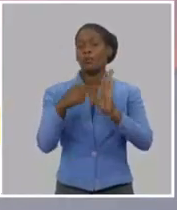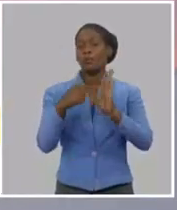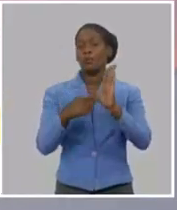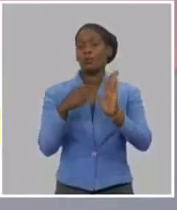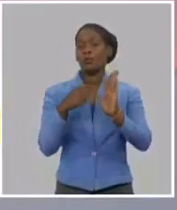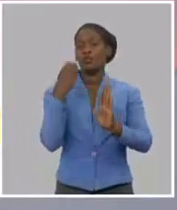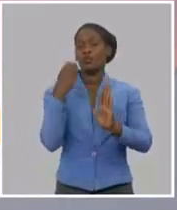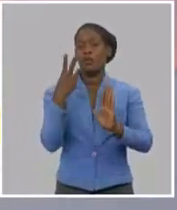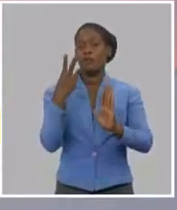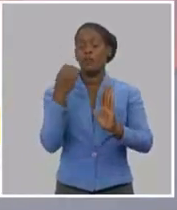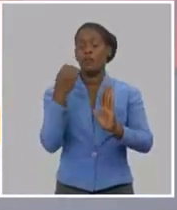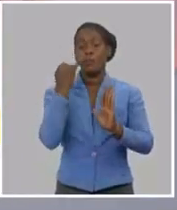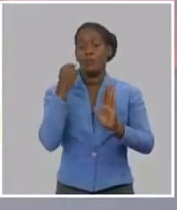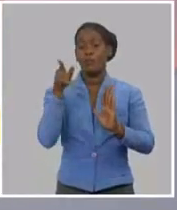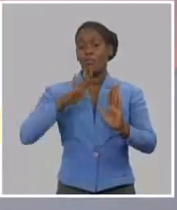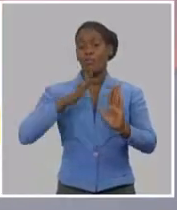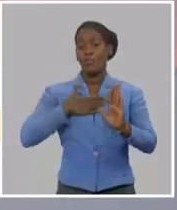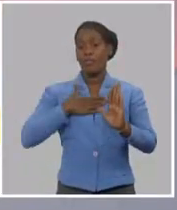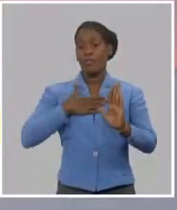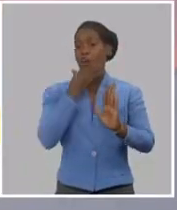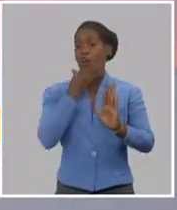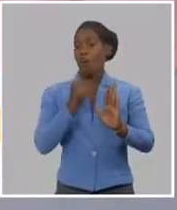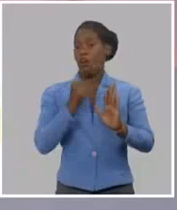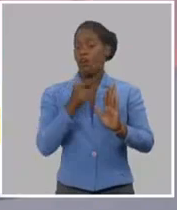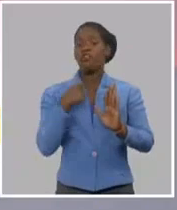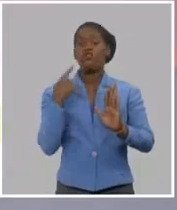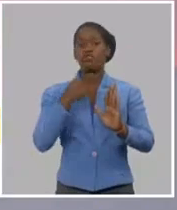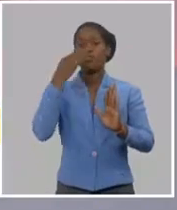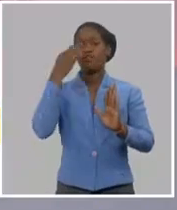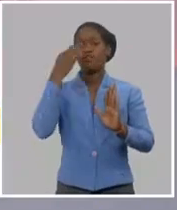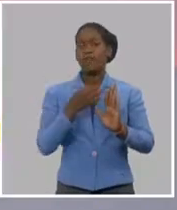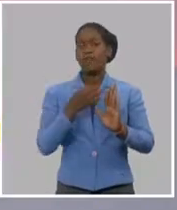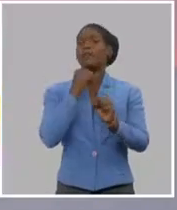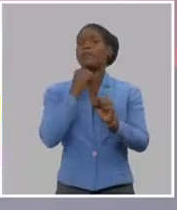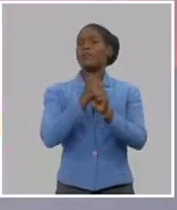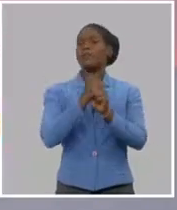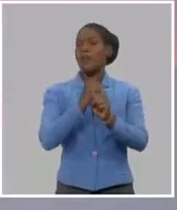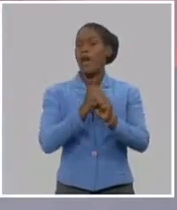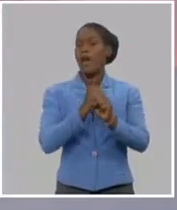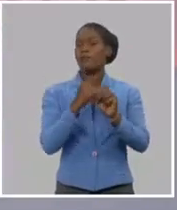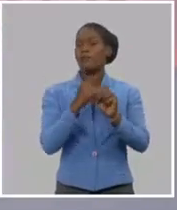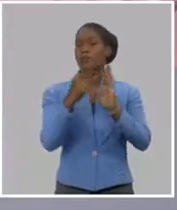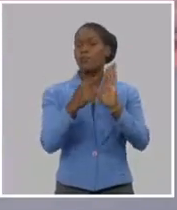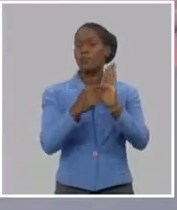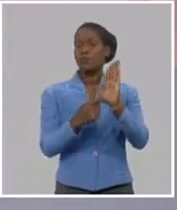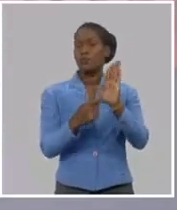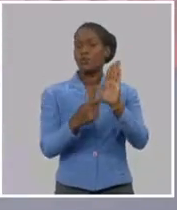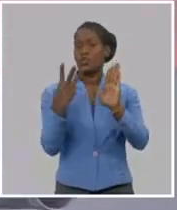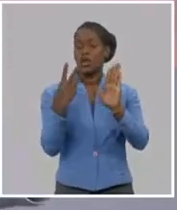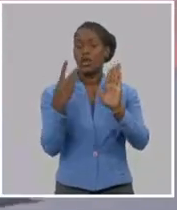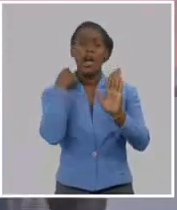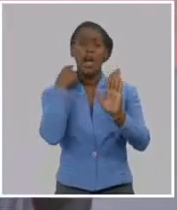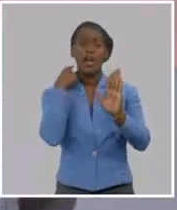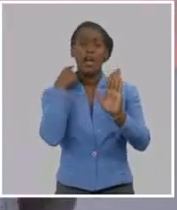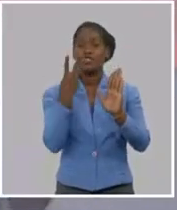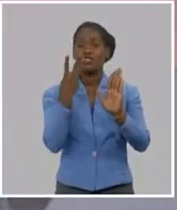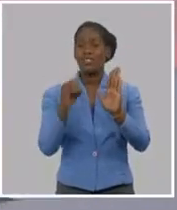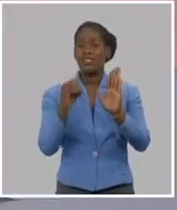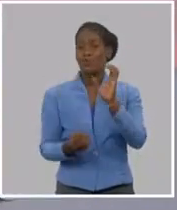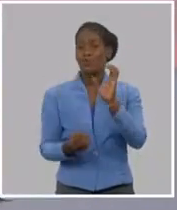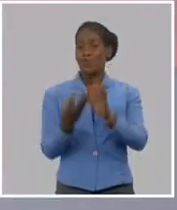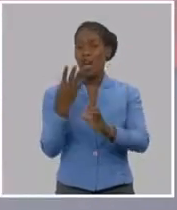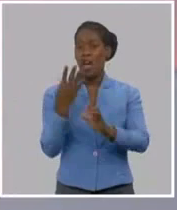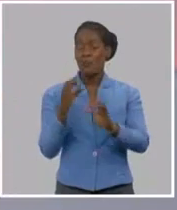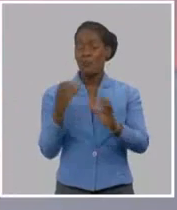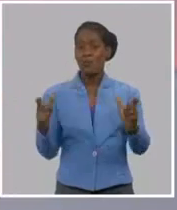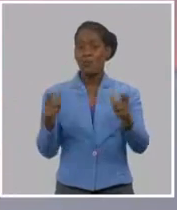Y que hemos tenido presentes de manera transversal a lo largo de estos más de 30 años de trabajo del Movimiento Juvenil